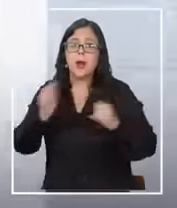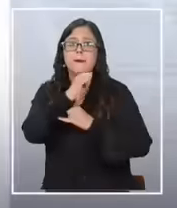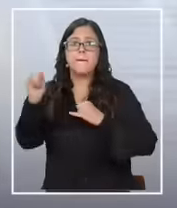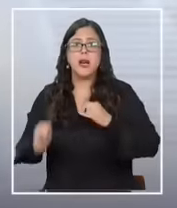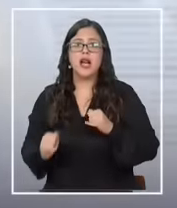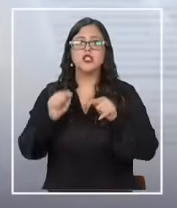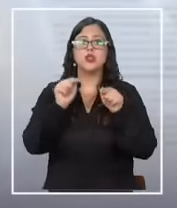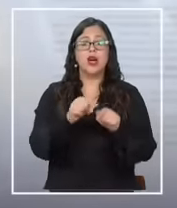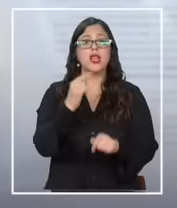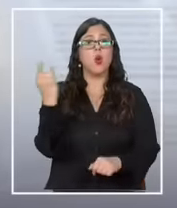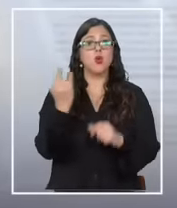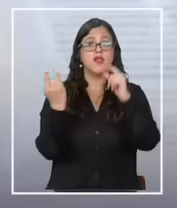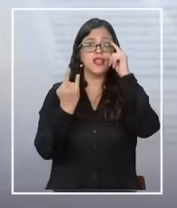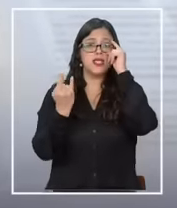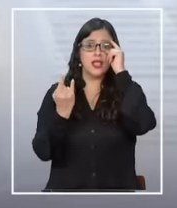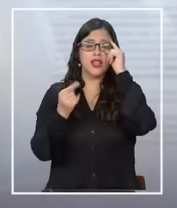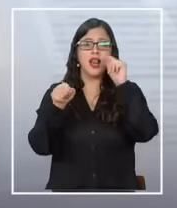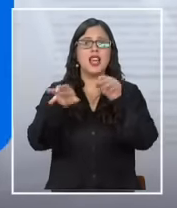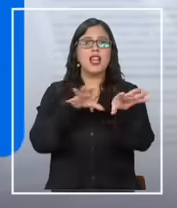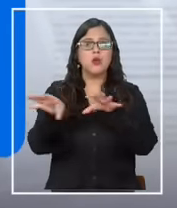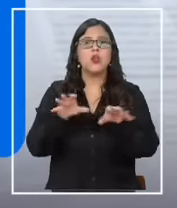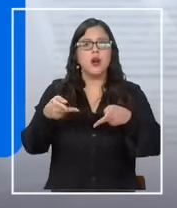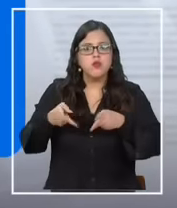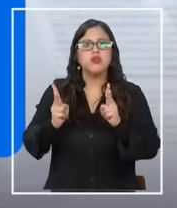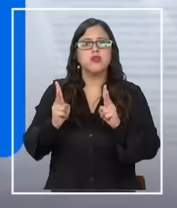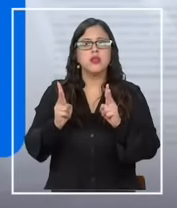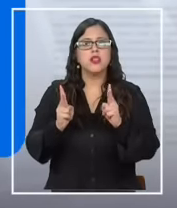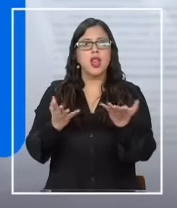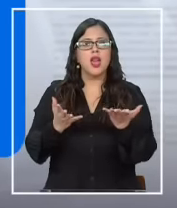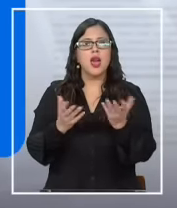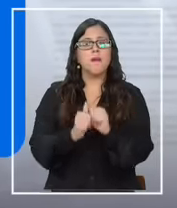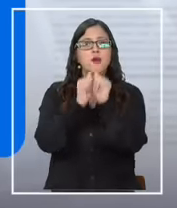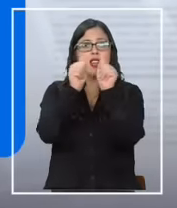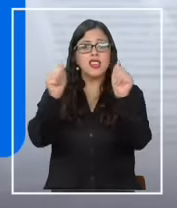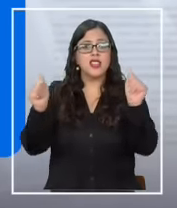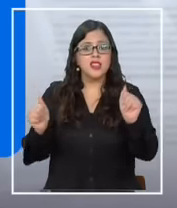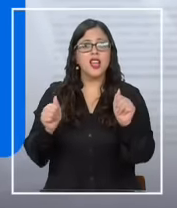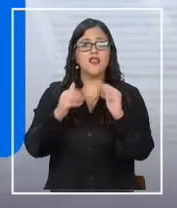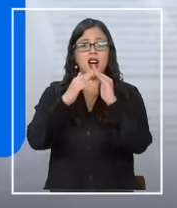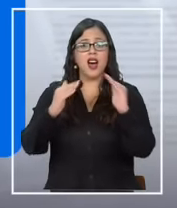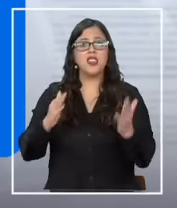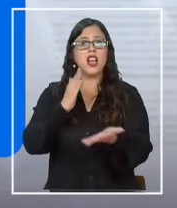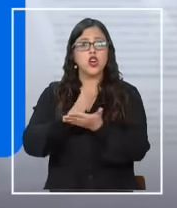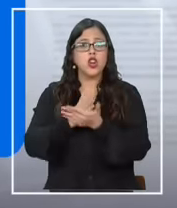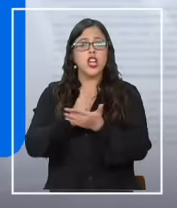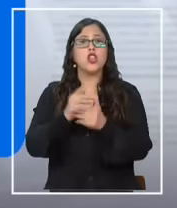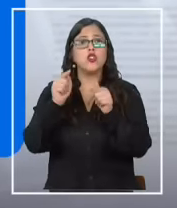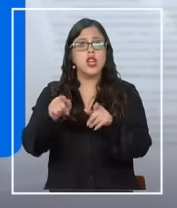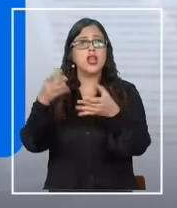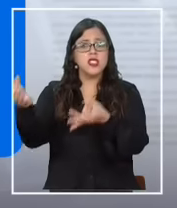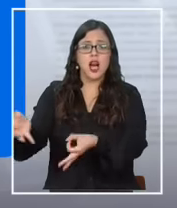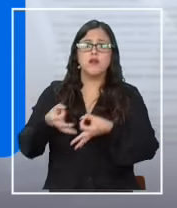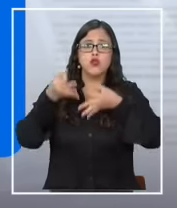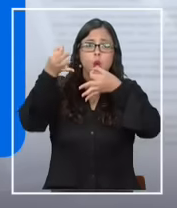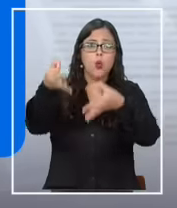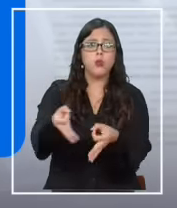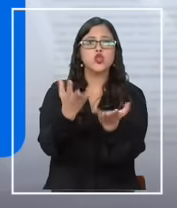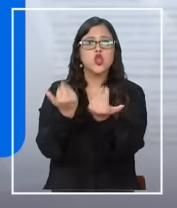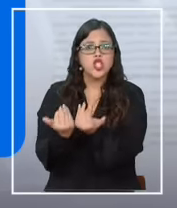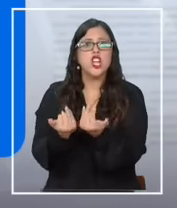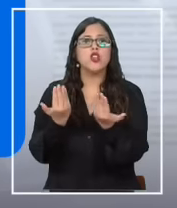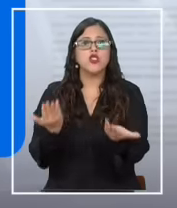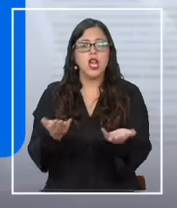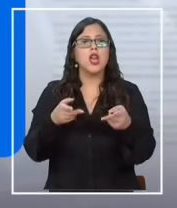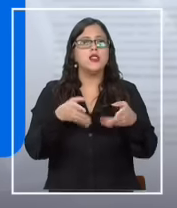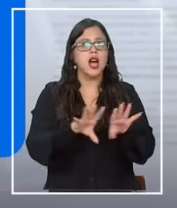según la universidad la actividad fue autorizada por la dirección del establecimiento al cual le hicieron llegar los documentos necesarios para tener